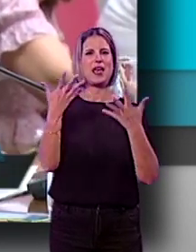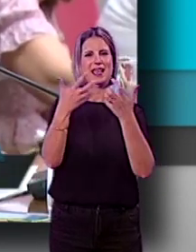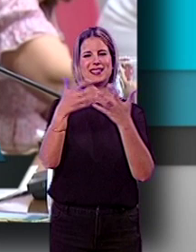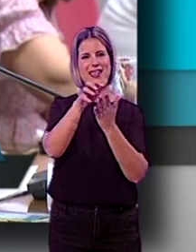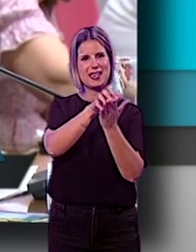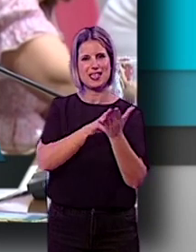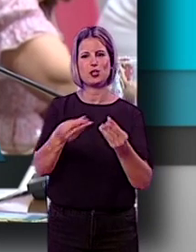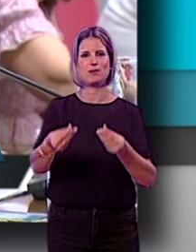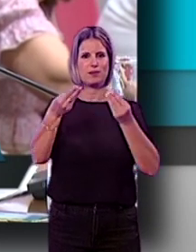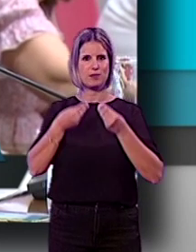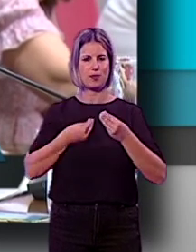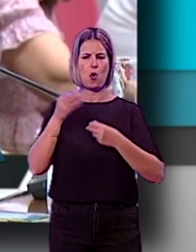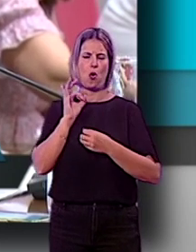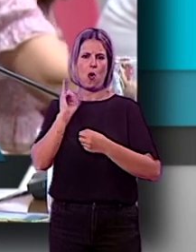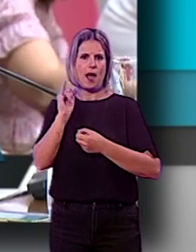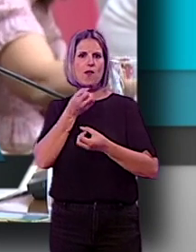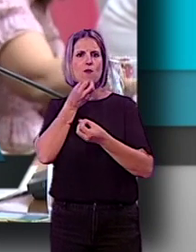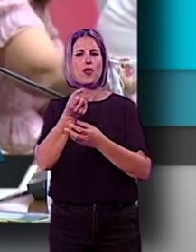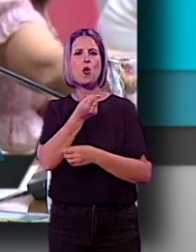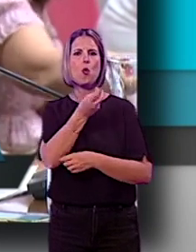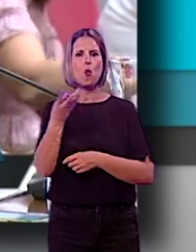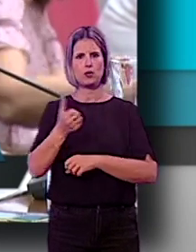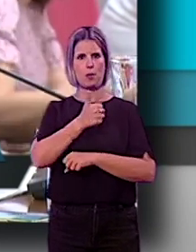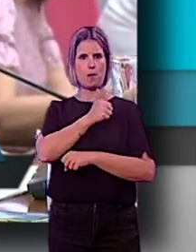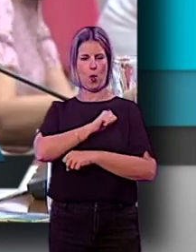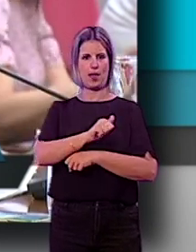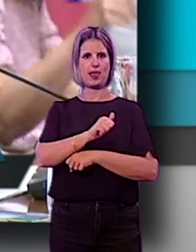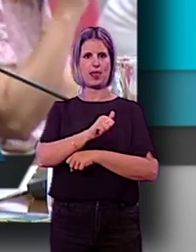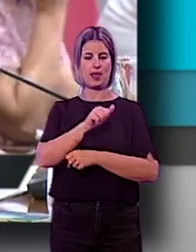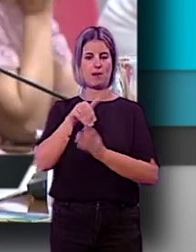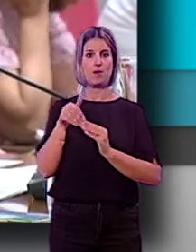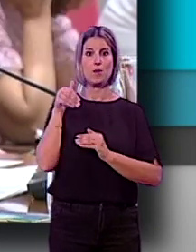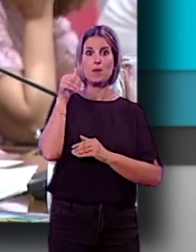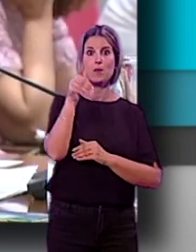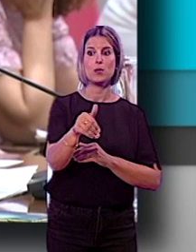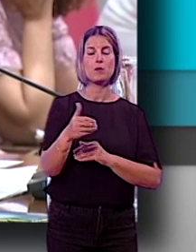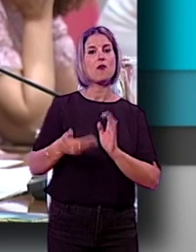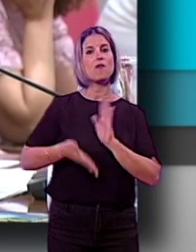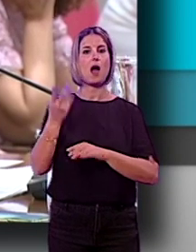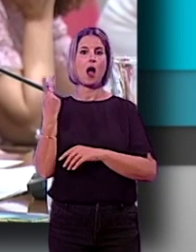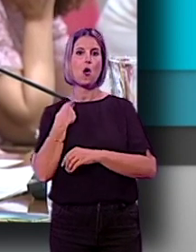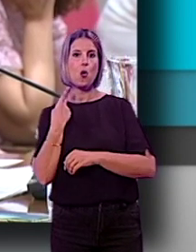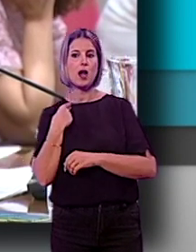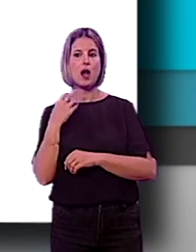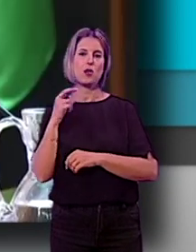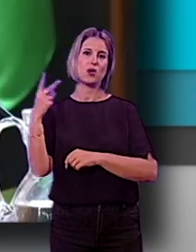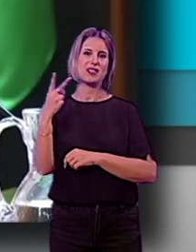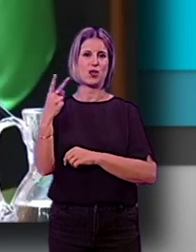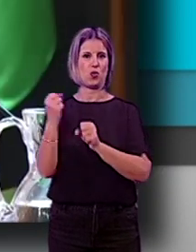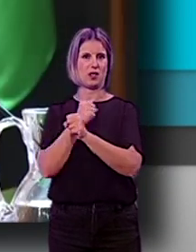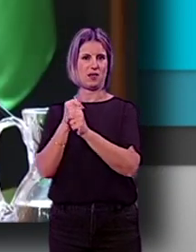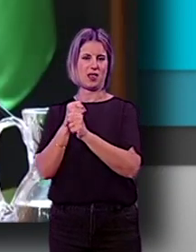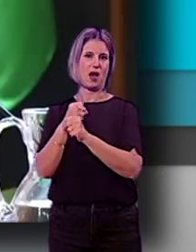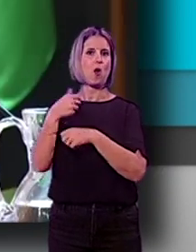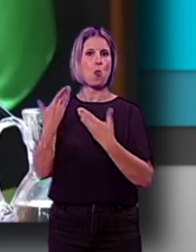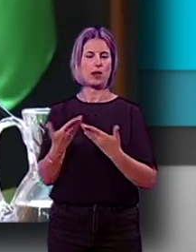puede ser, o lo mismo tienen esa información de cuántos policías próximamente se jubilan y cuántos pasan a segunda actividad. Nos unimos